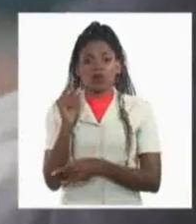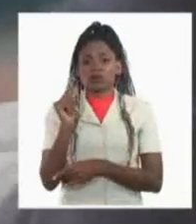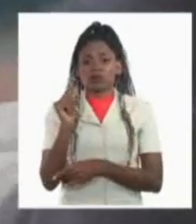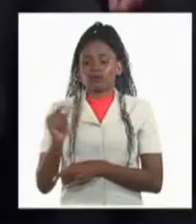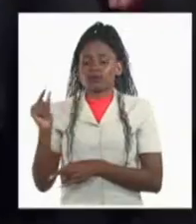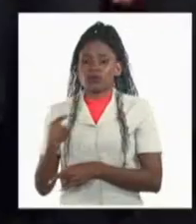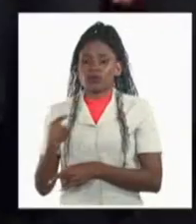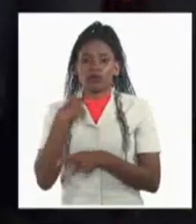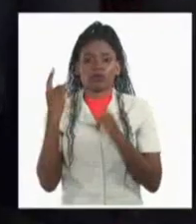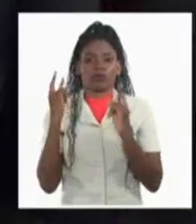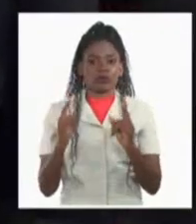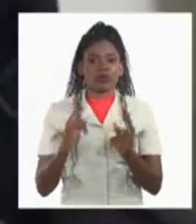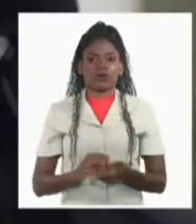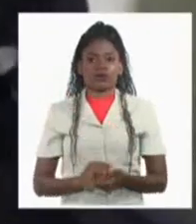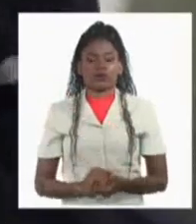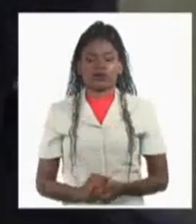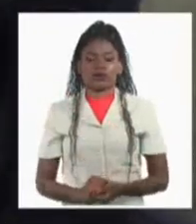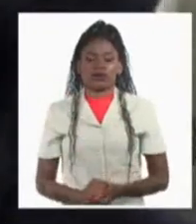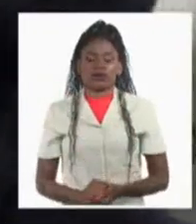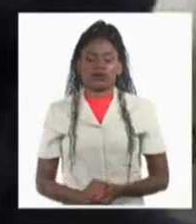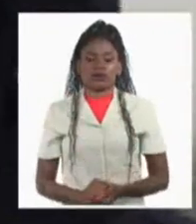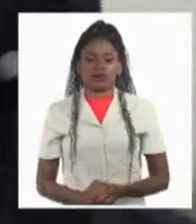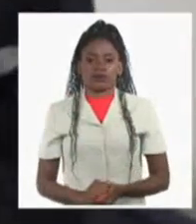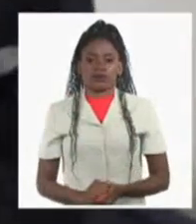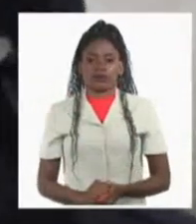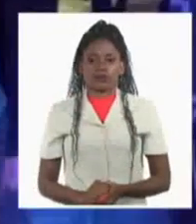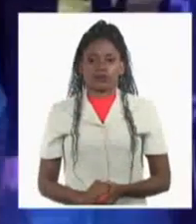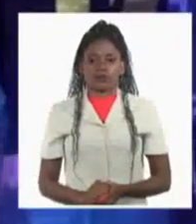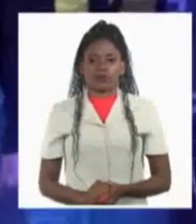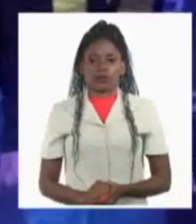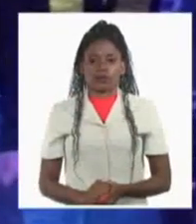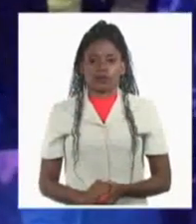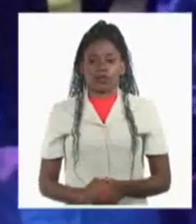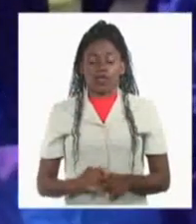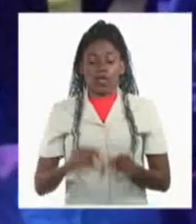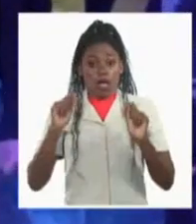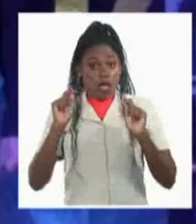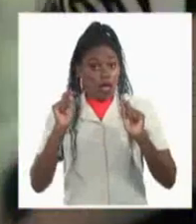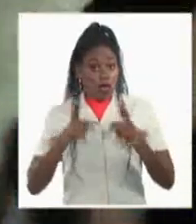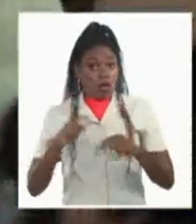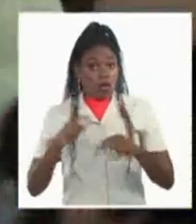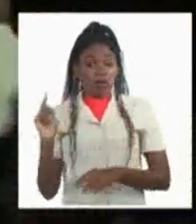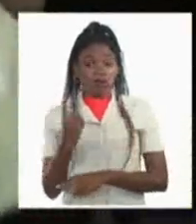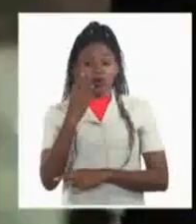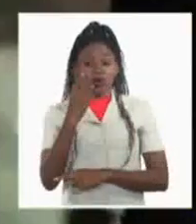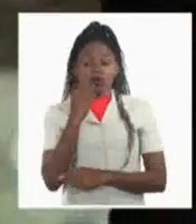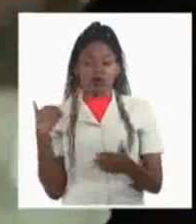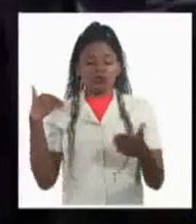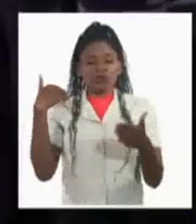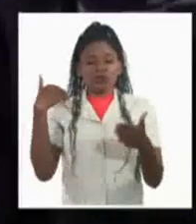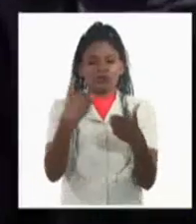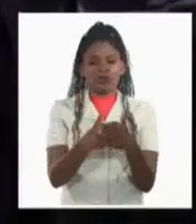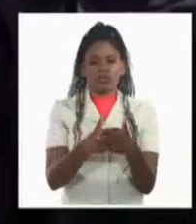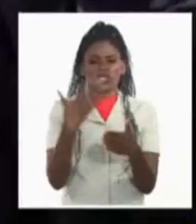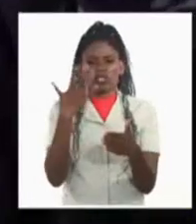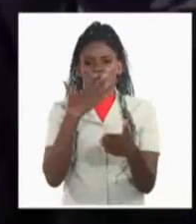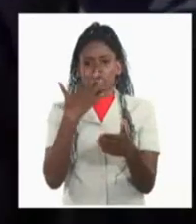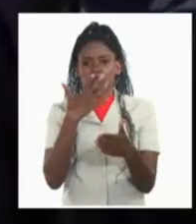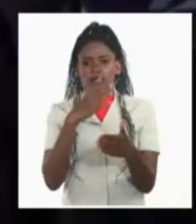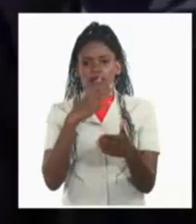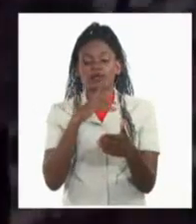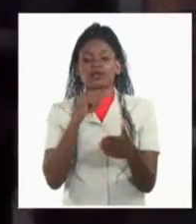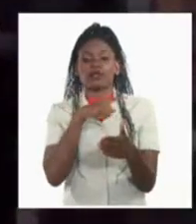nazifascista. Entonces, como ahora, sólo alcanzarán la derrota.